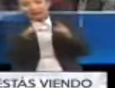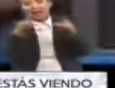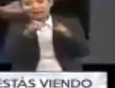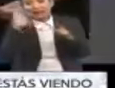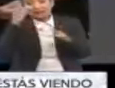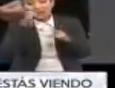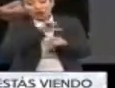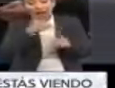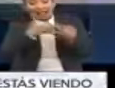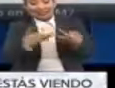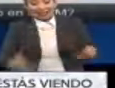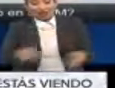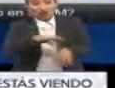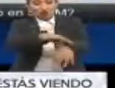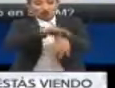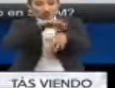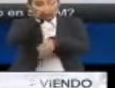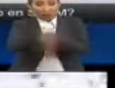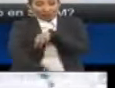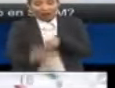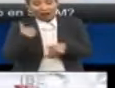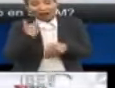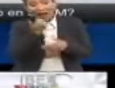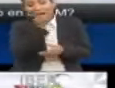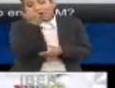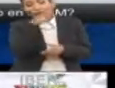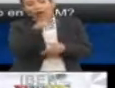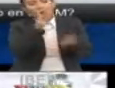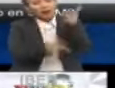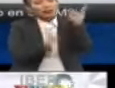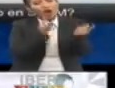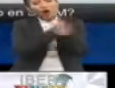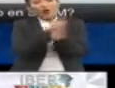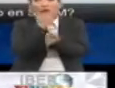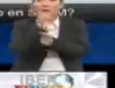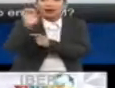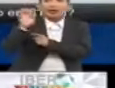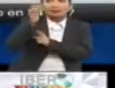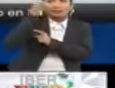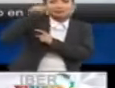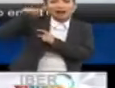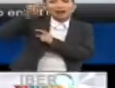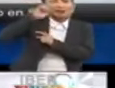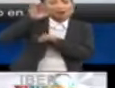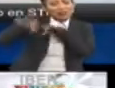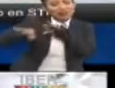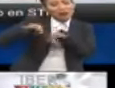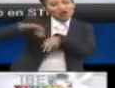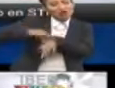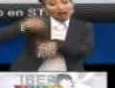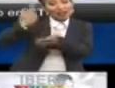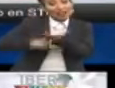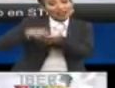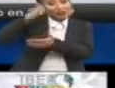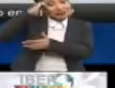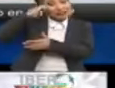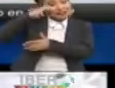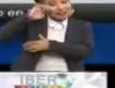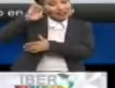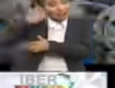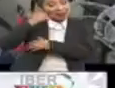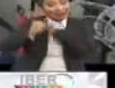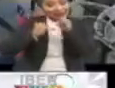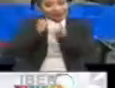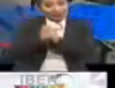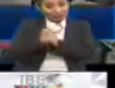espacio a Tierra en tiempo real permitió a los estudiantes hablar con un astronauta viviendo y trabajando a bordo de la Estación Espacial